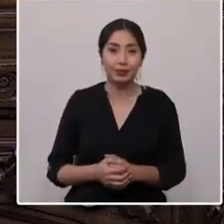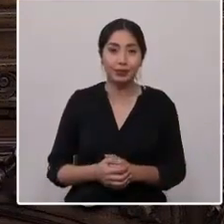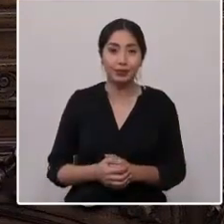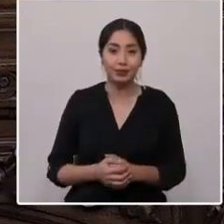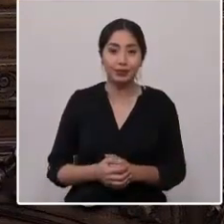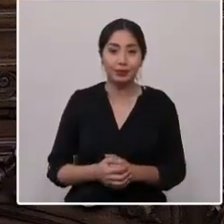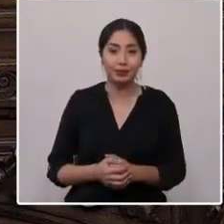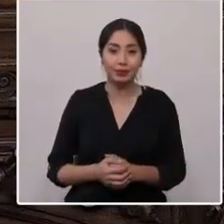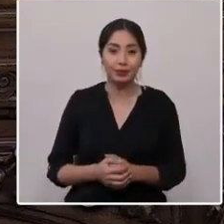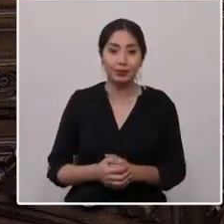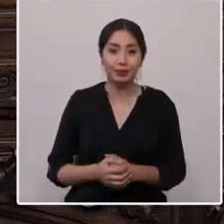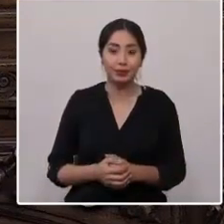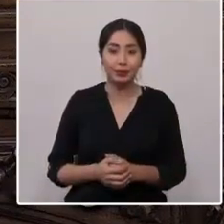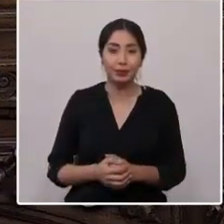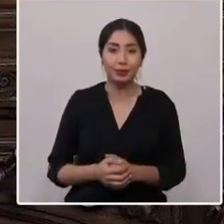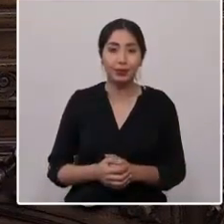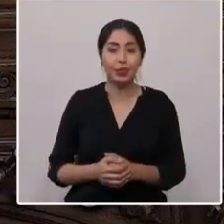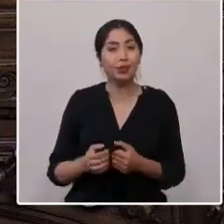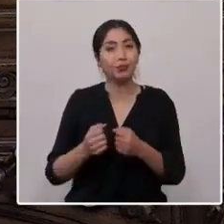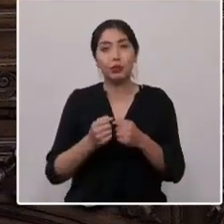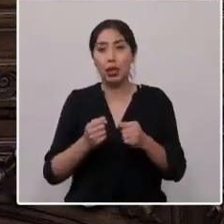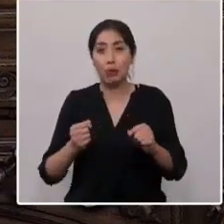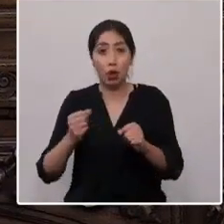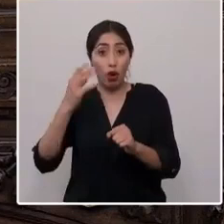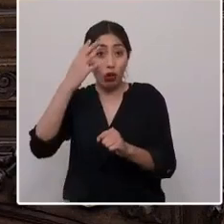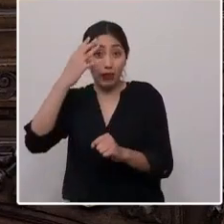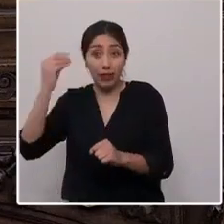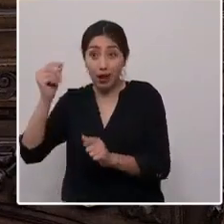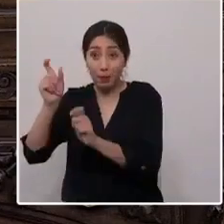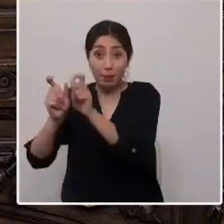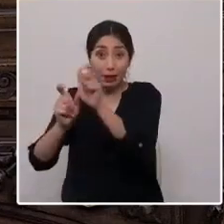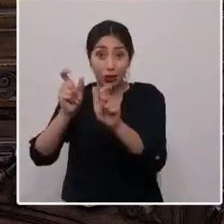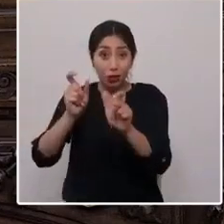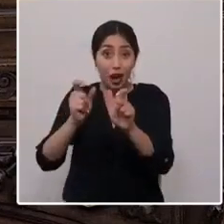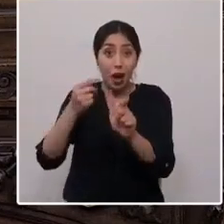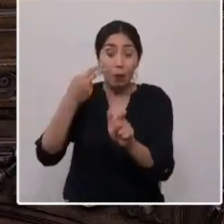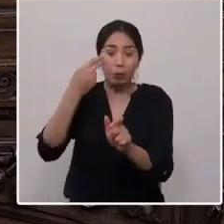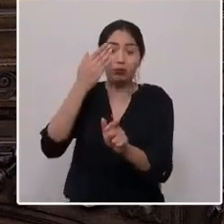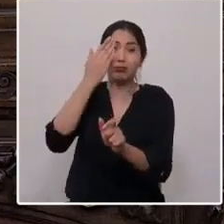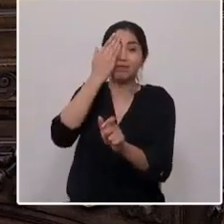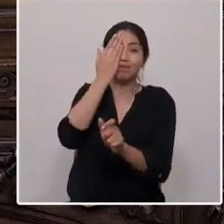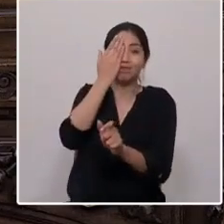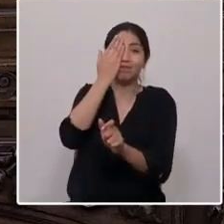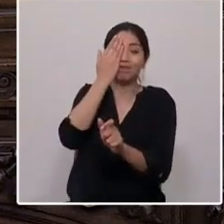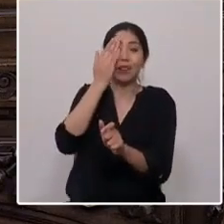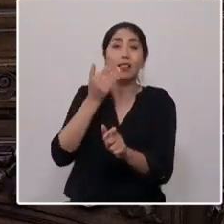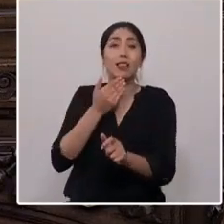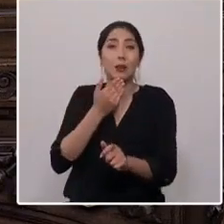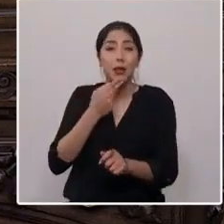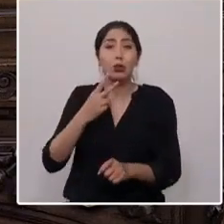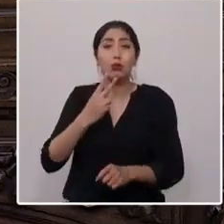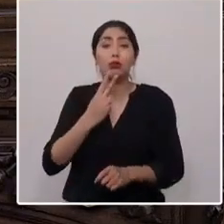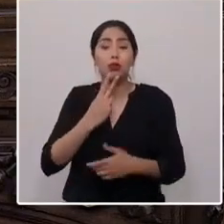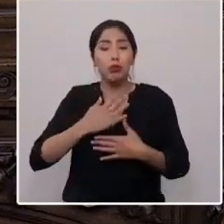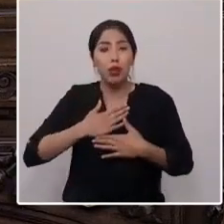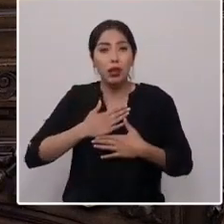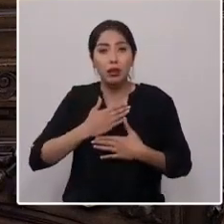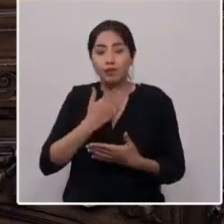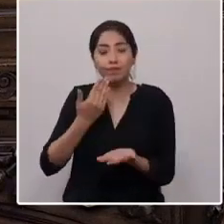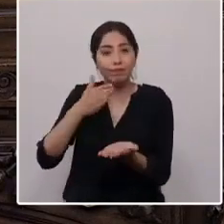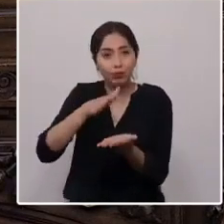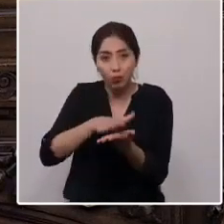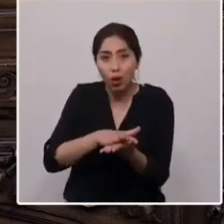No podemos olvidar a todas las personas que perdieron sus ojos, dieron su vida, por favor piensen en ellos.